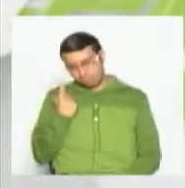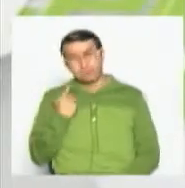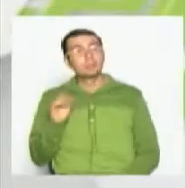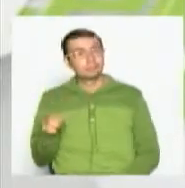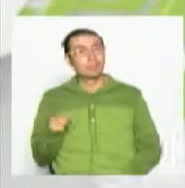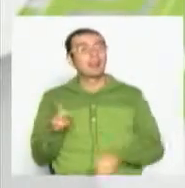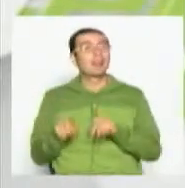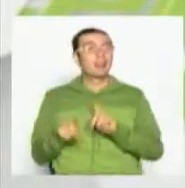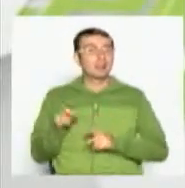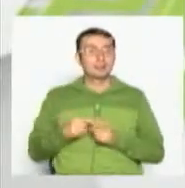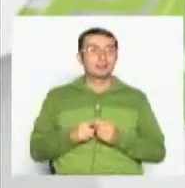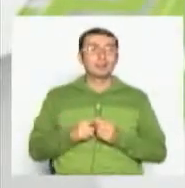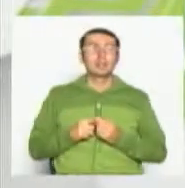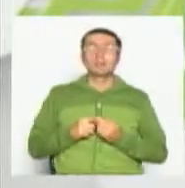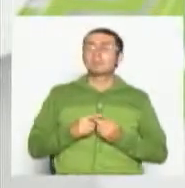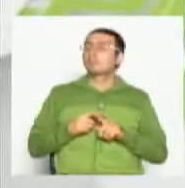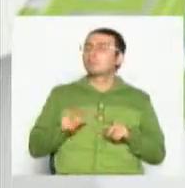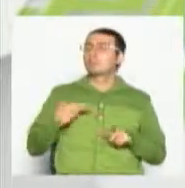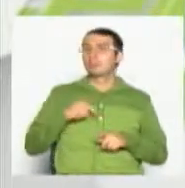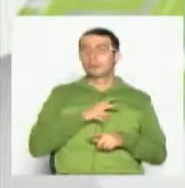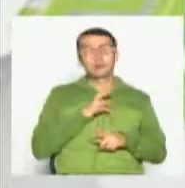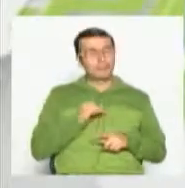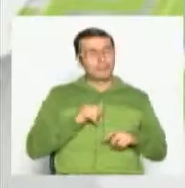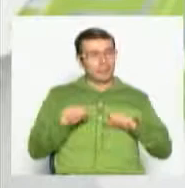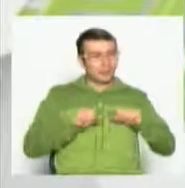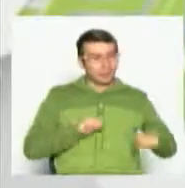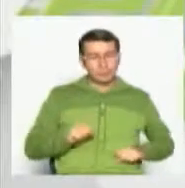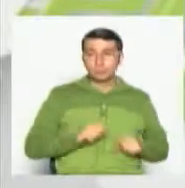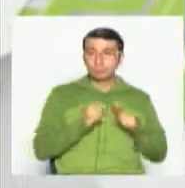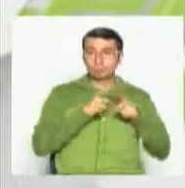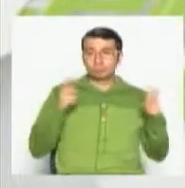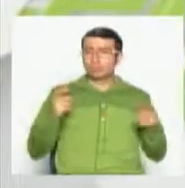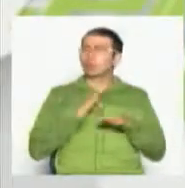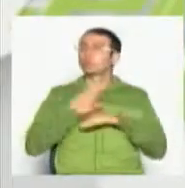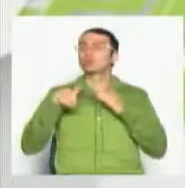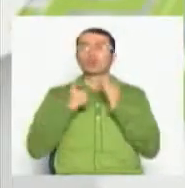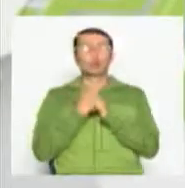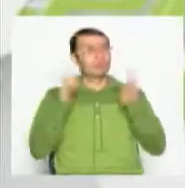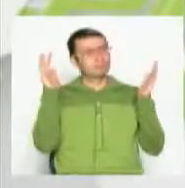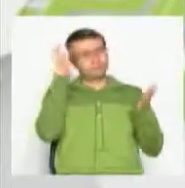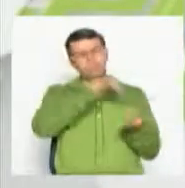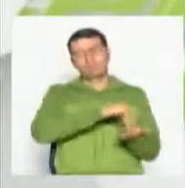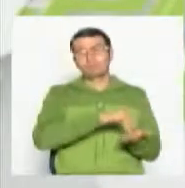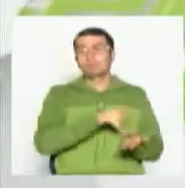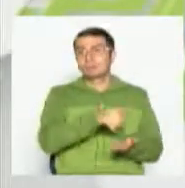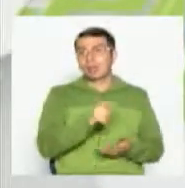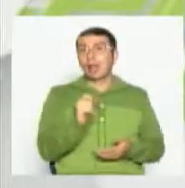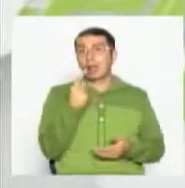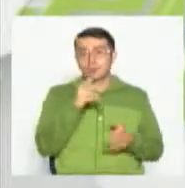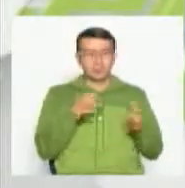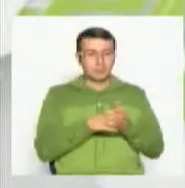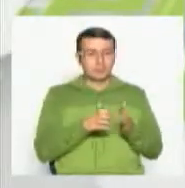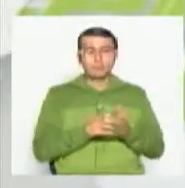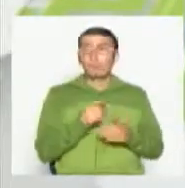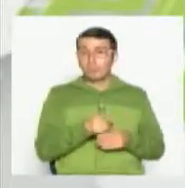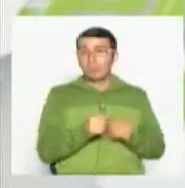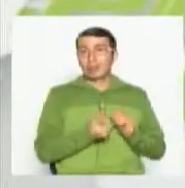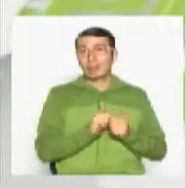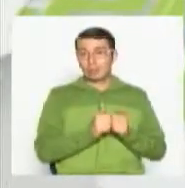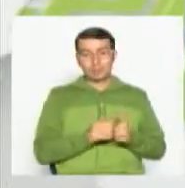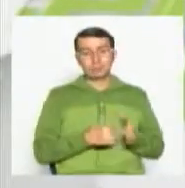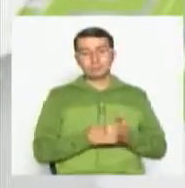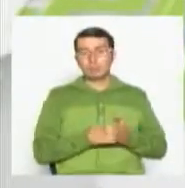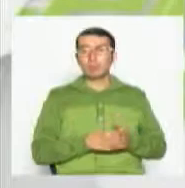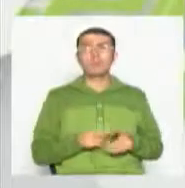ejercicio muy macro, que todos participamos de un elemento como tal que era el deporte. Ahora,